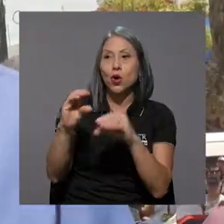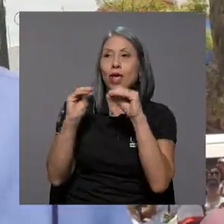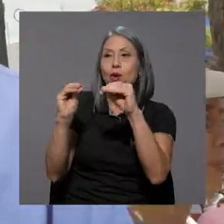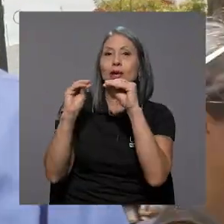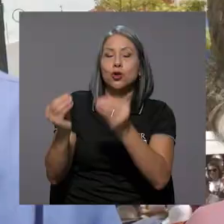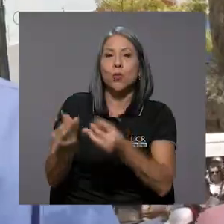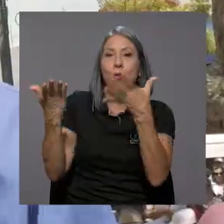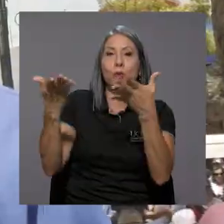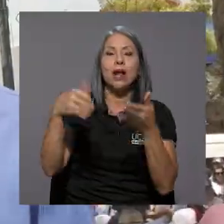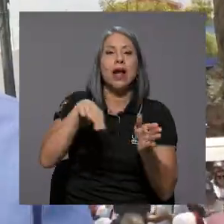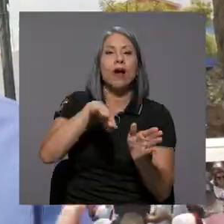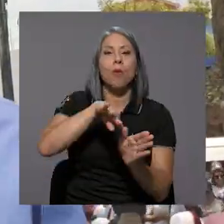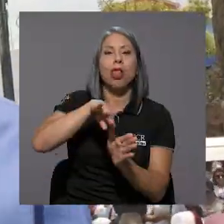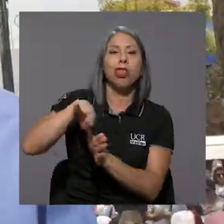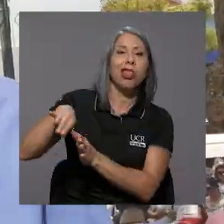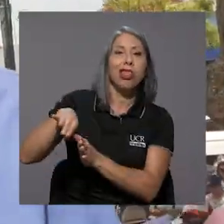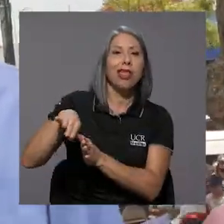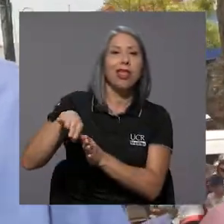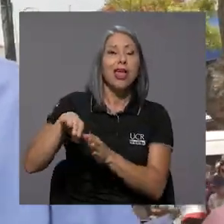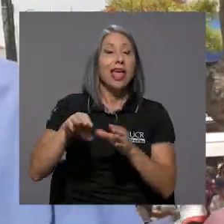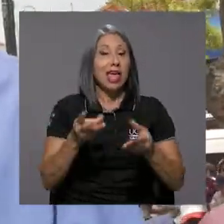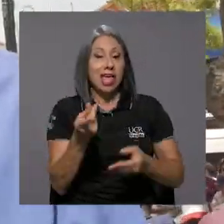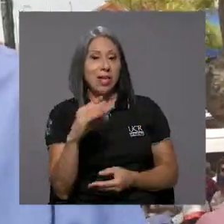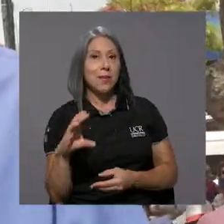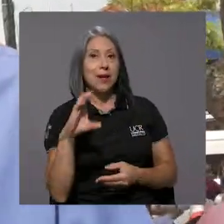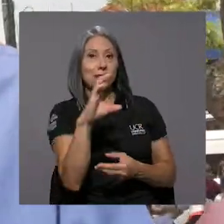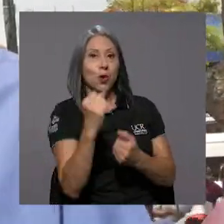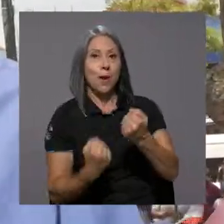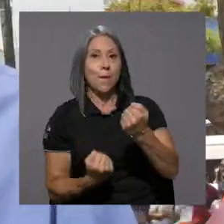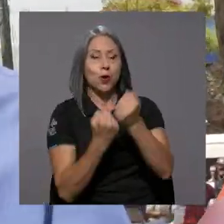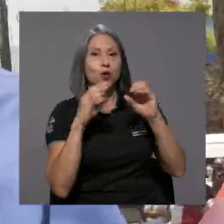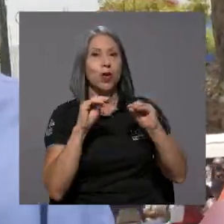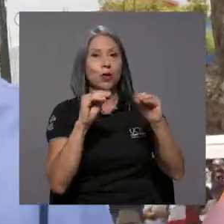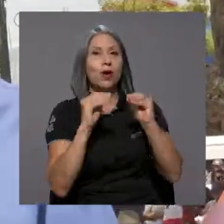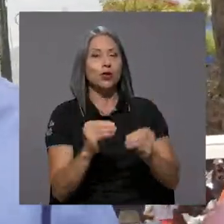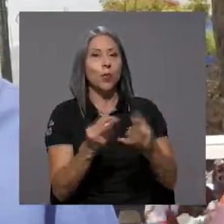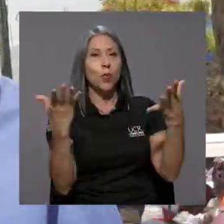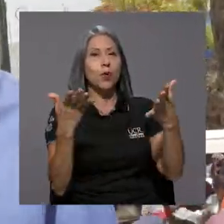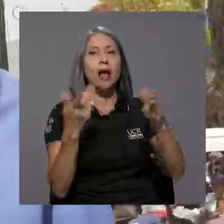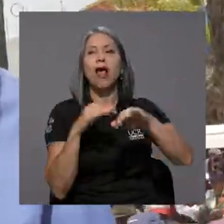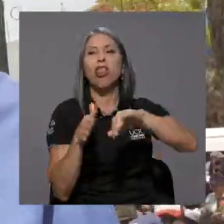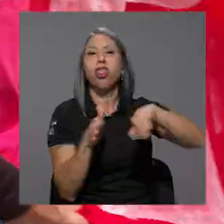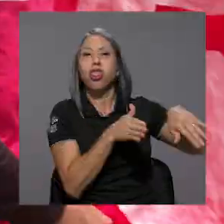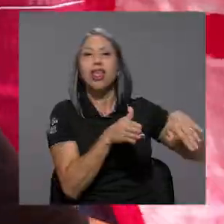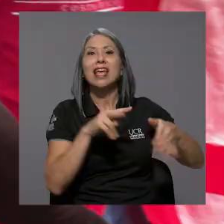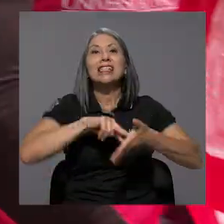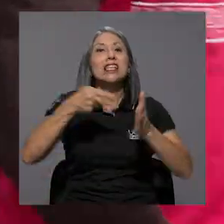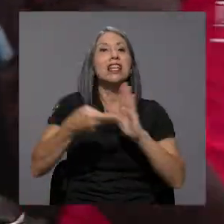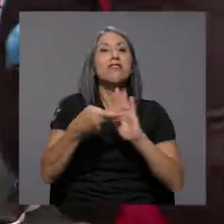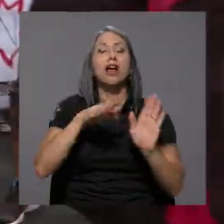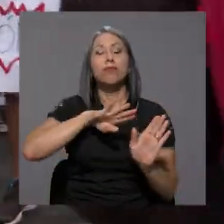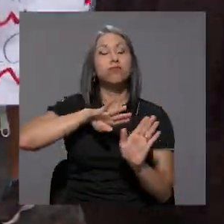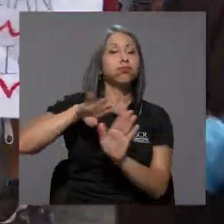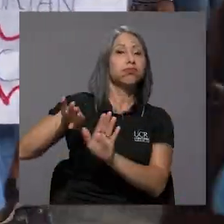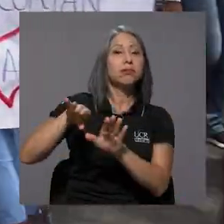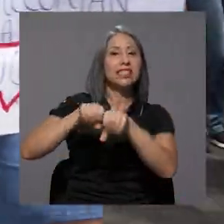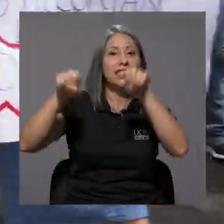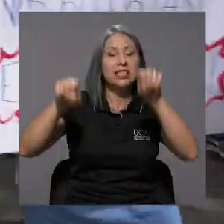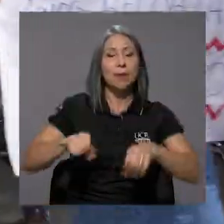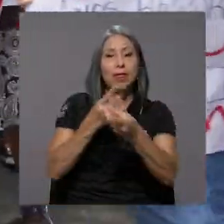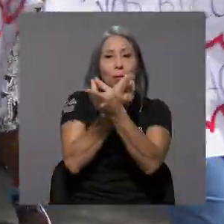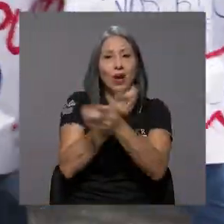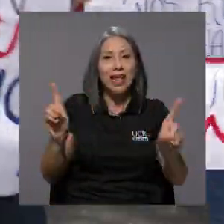educación pública, desdeñar la inversión en educación pública es una conducta de menosprecio al mismo